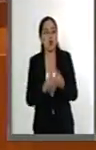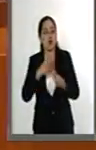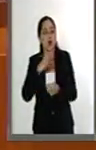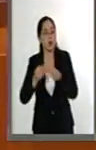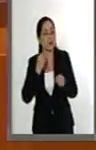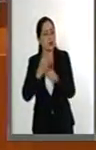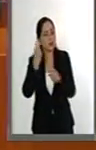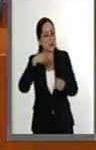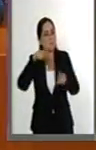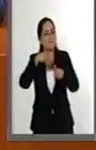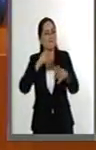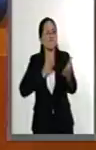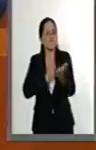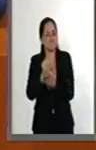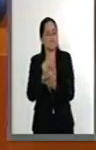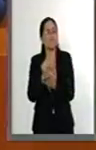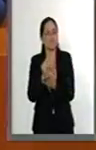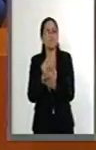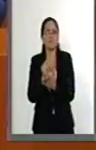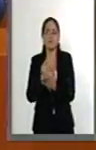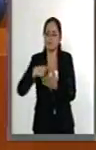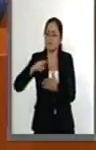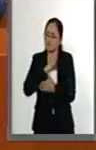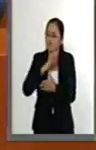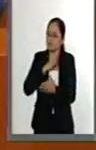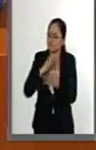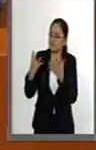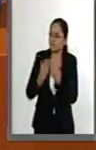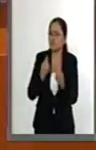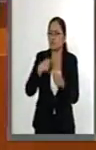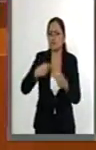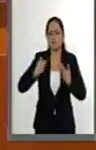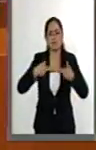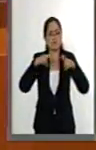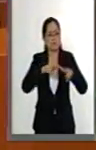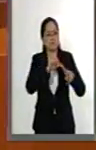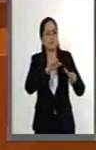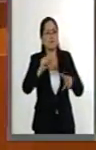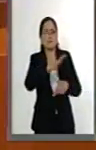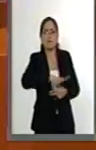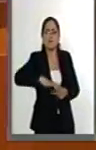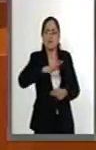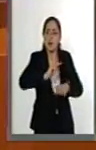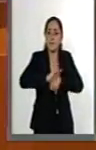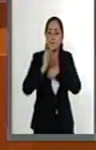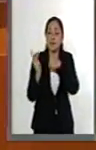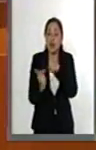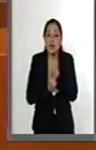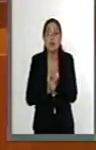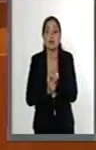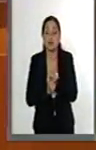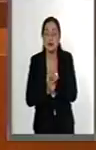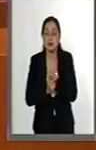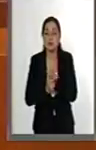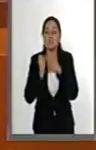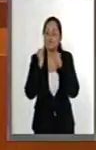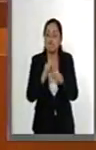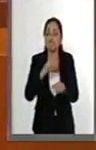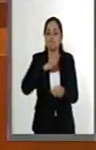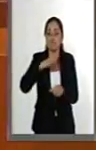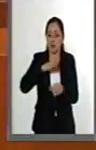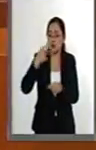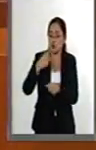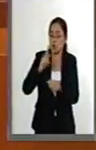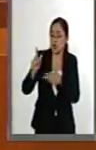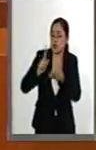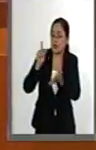posibilidad de poder llegar y de poder estar representando a nuestro país y la democracia que